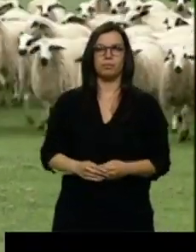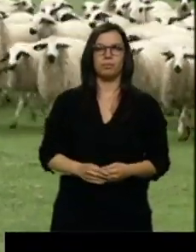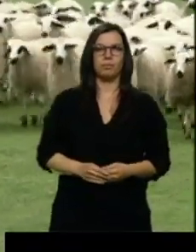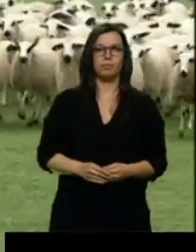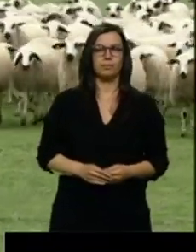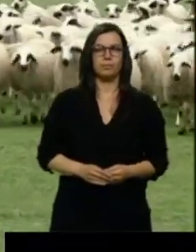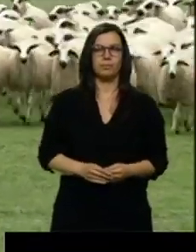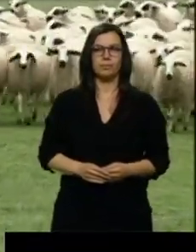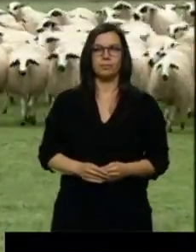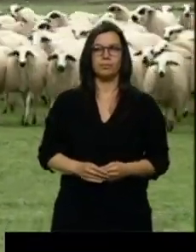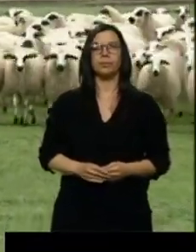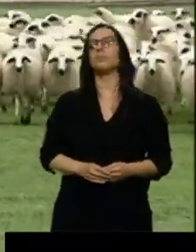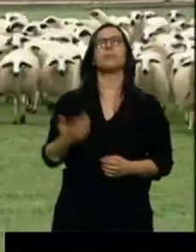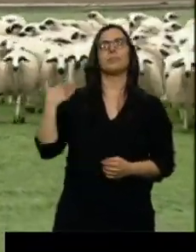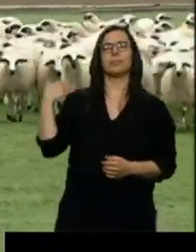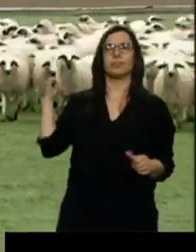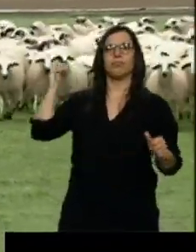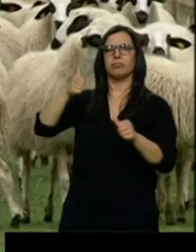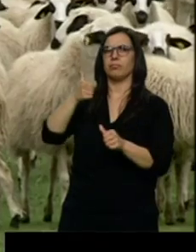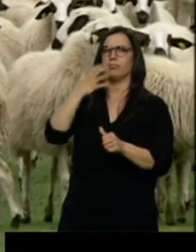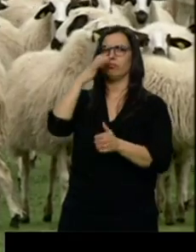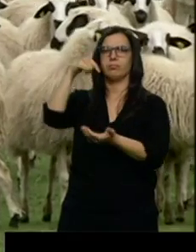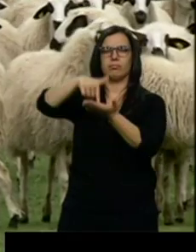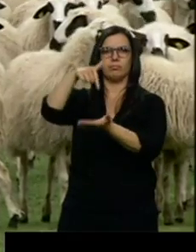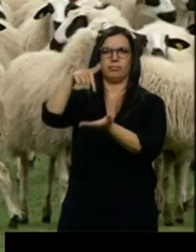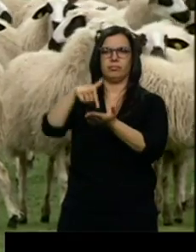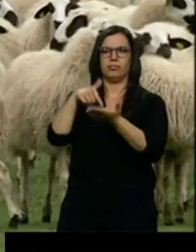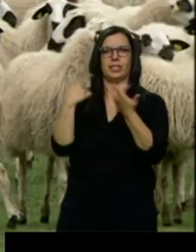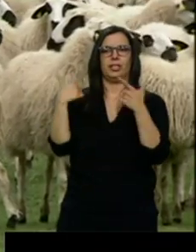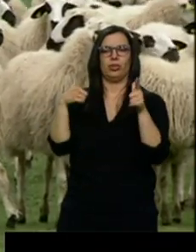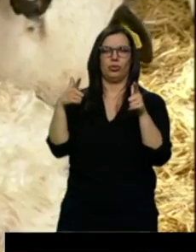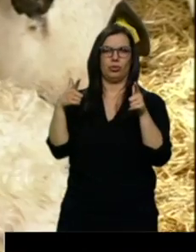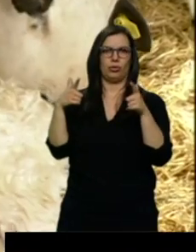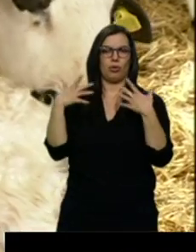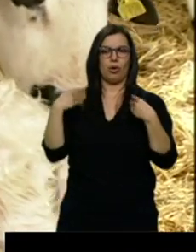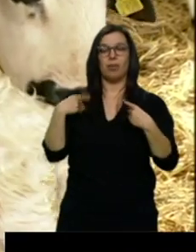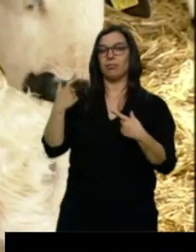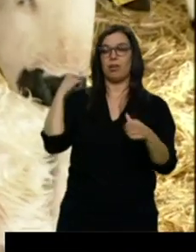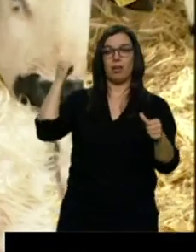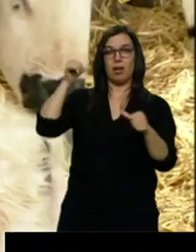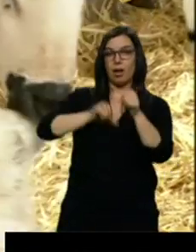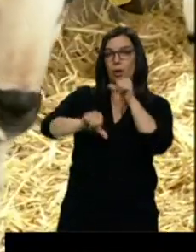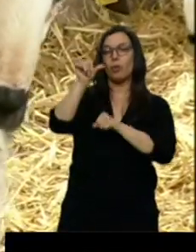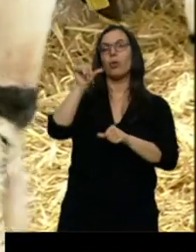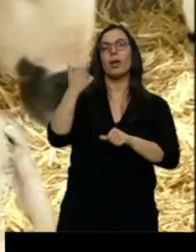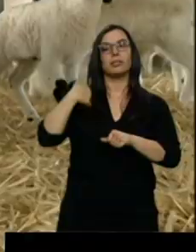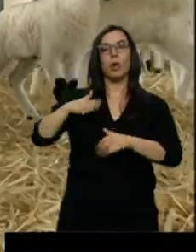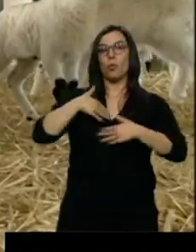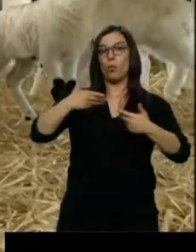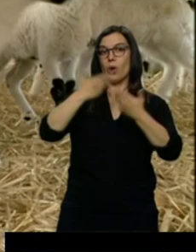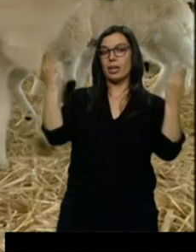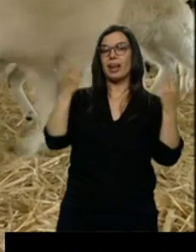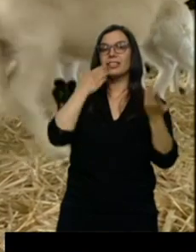Era una vieja reivindicación de este sector ganadero. A partir de ahora, cualquier explotación de ovino de la comunidad de raza churra,